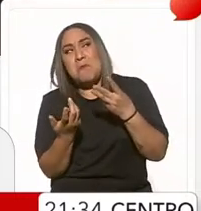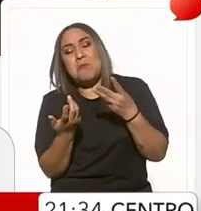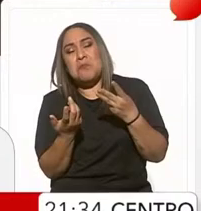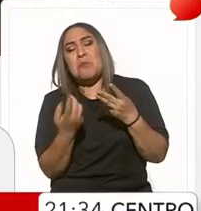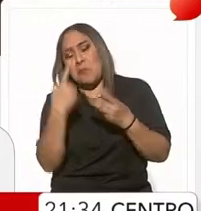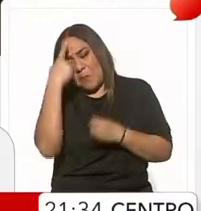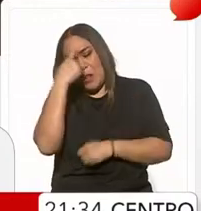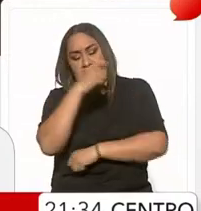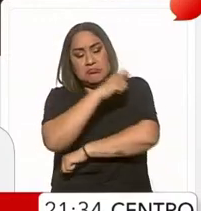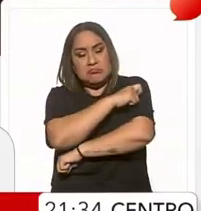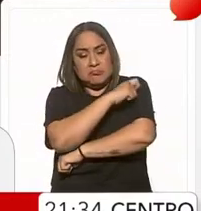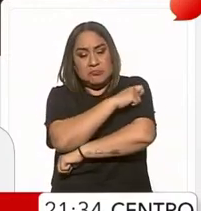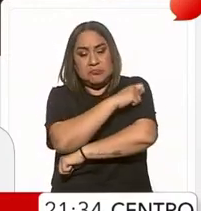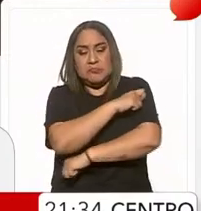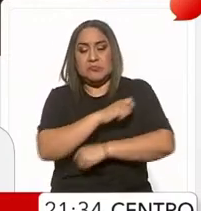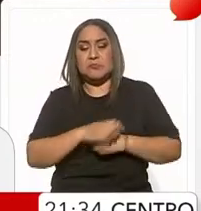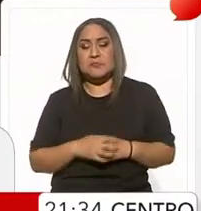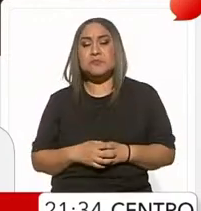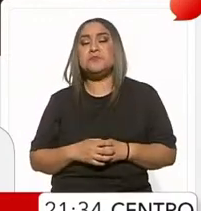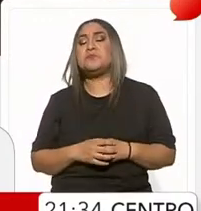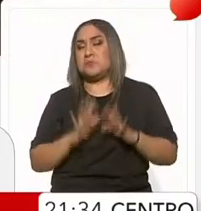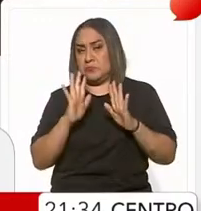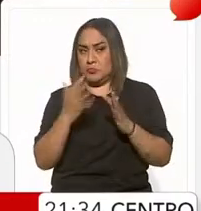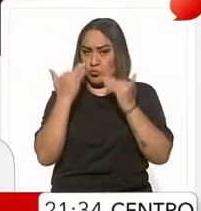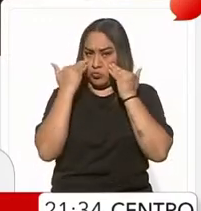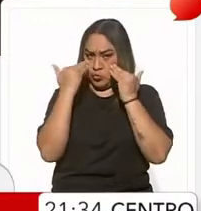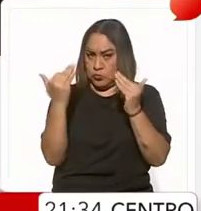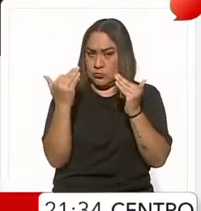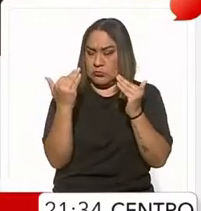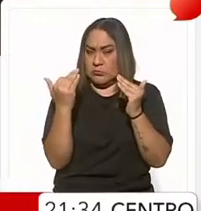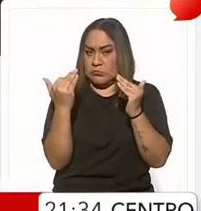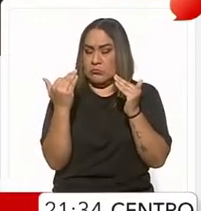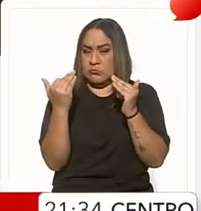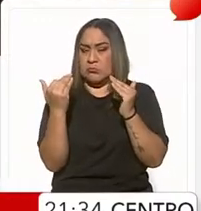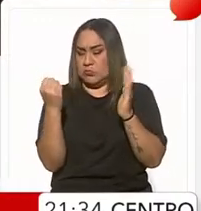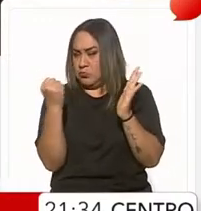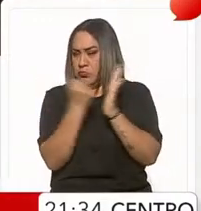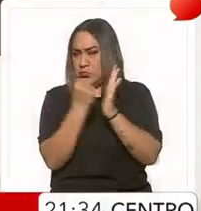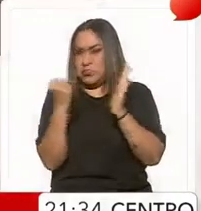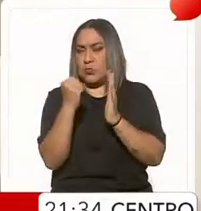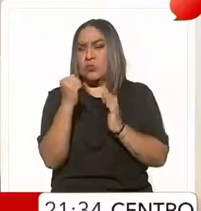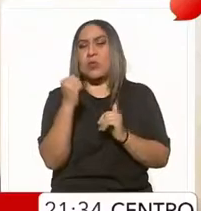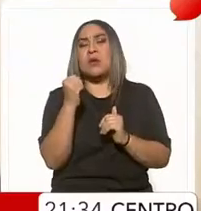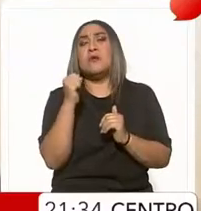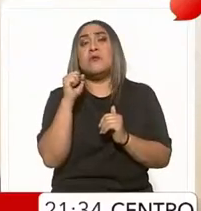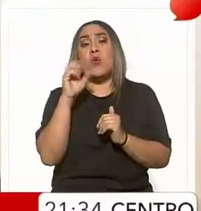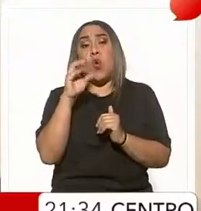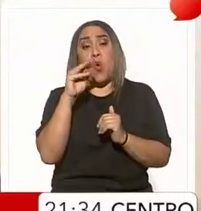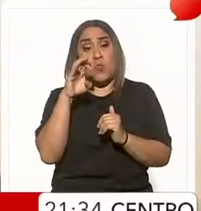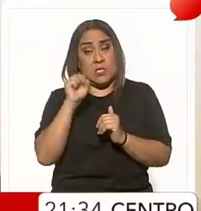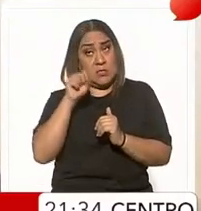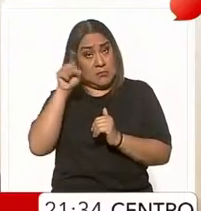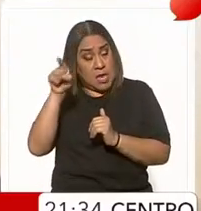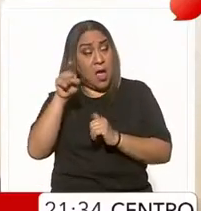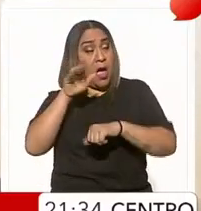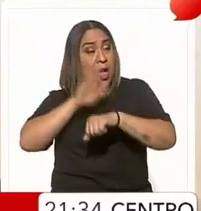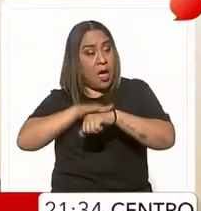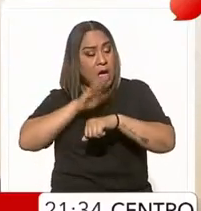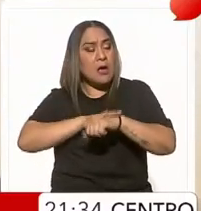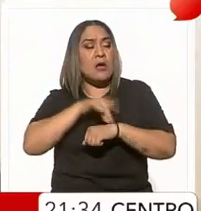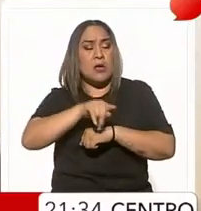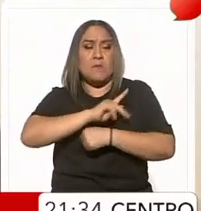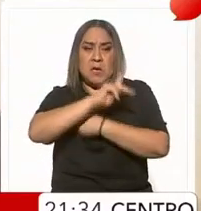acreditados por parte de la Organización Mundial de la Salud, como países que